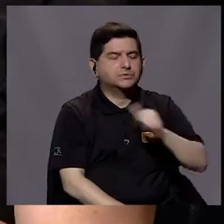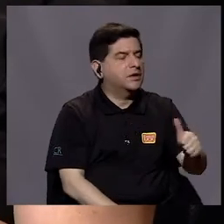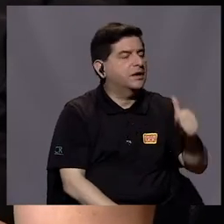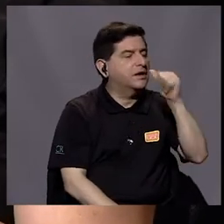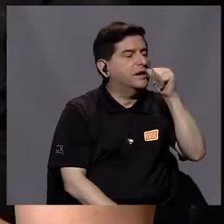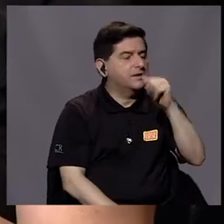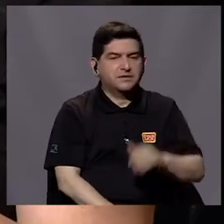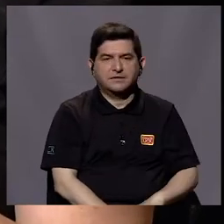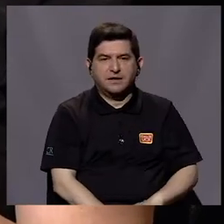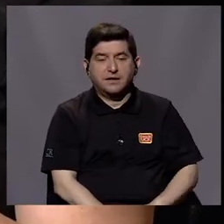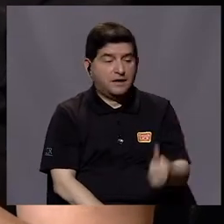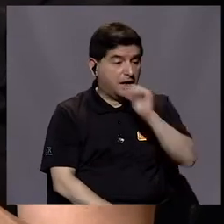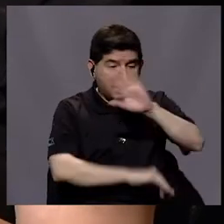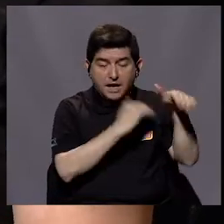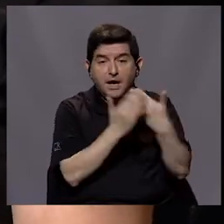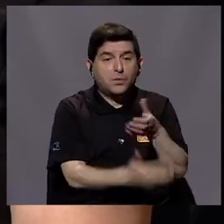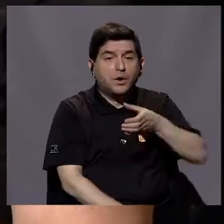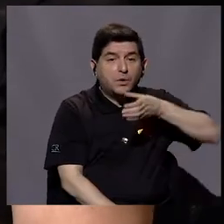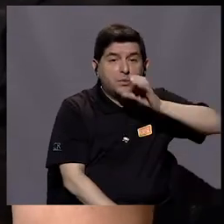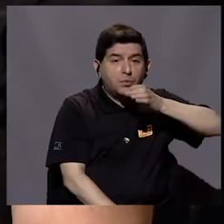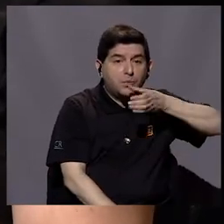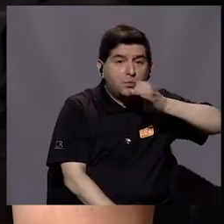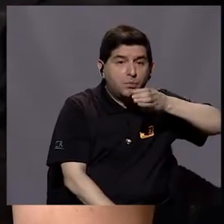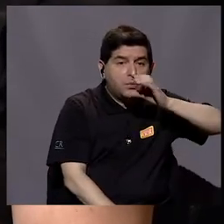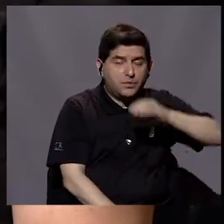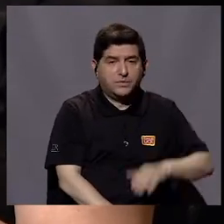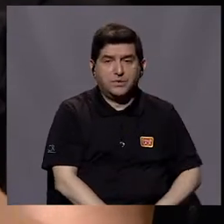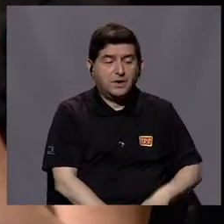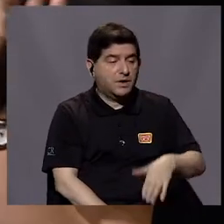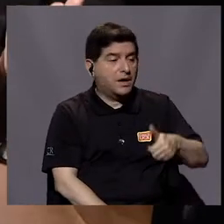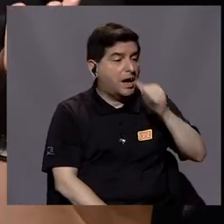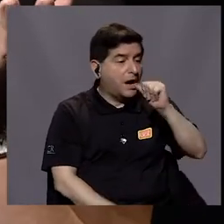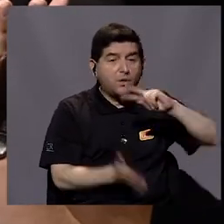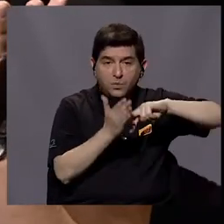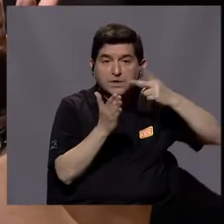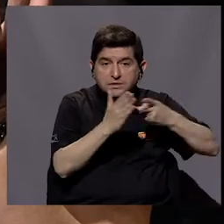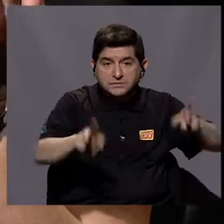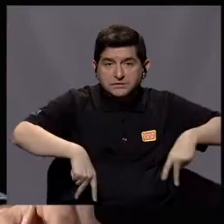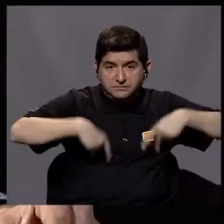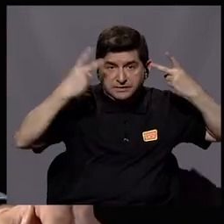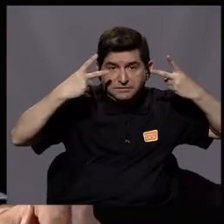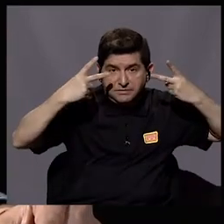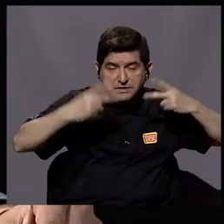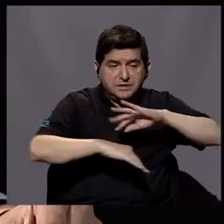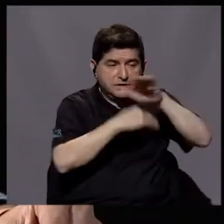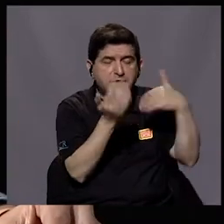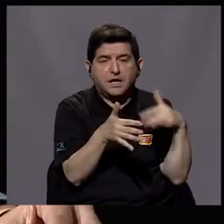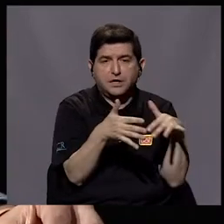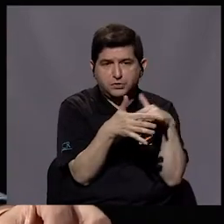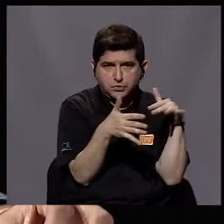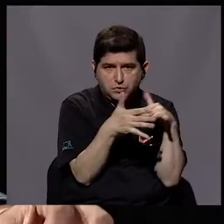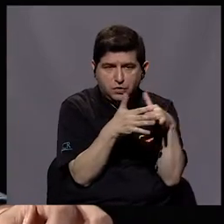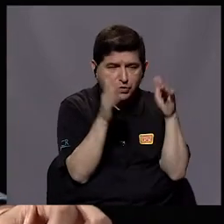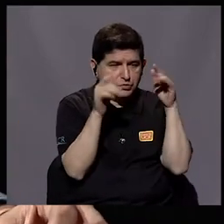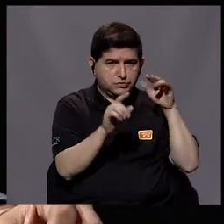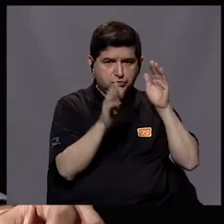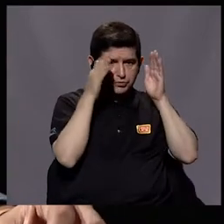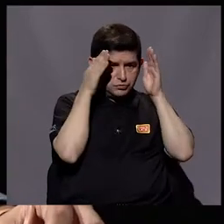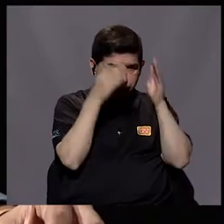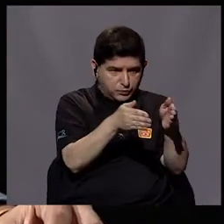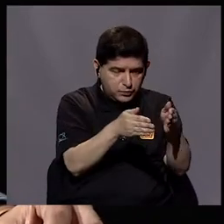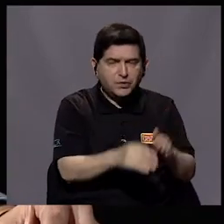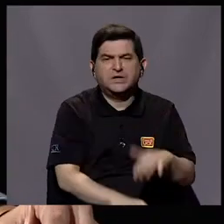calidad del agua, el agua que todos tomamos, que el agua es vida. Entonces, todos nuestros estudios que están